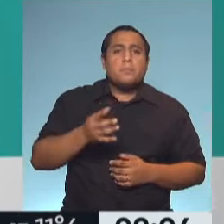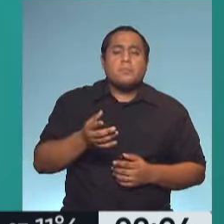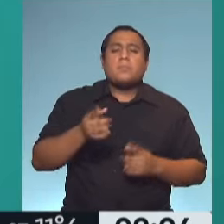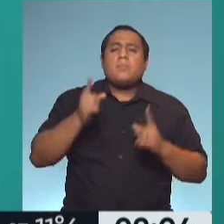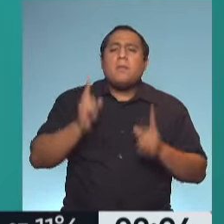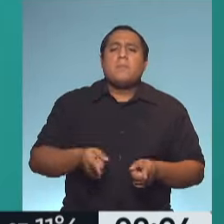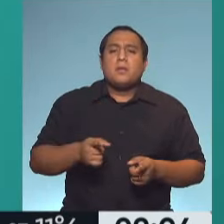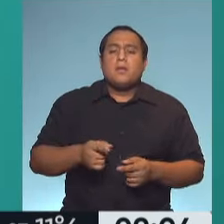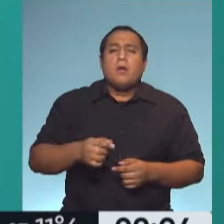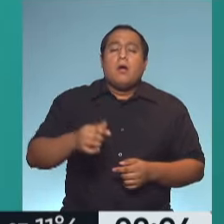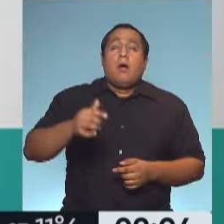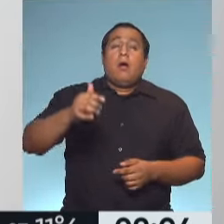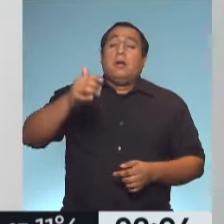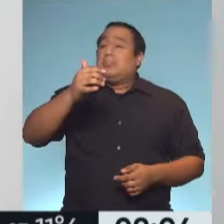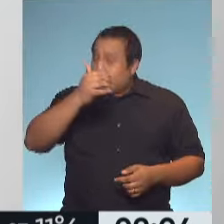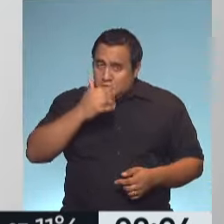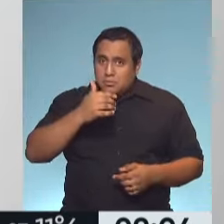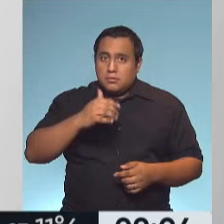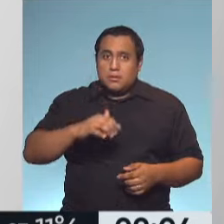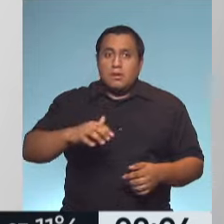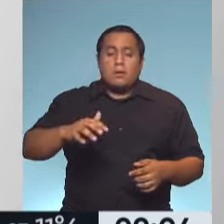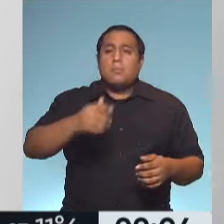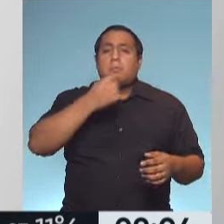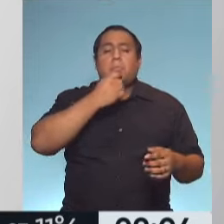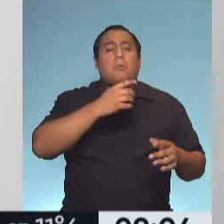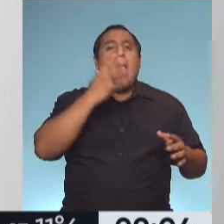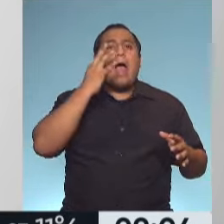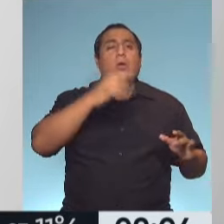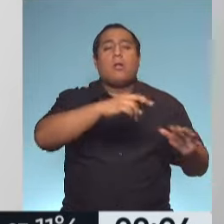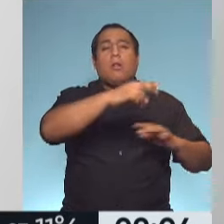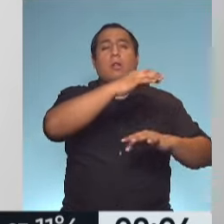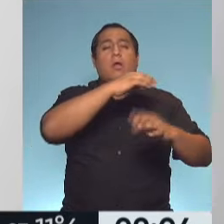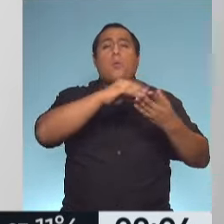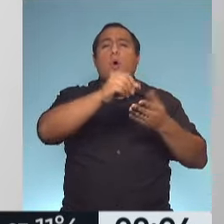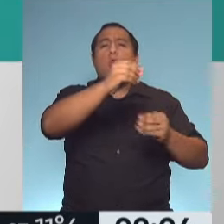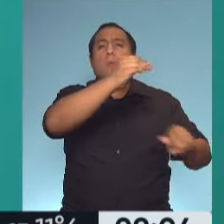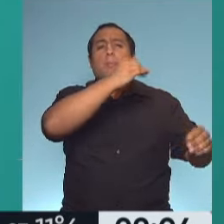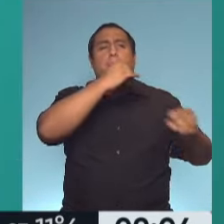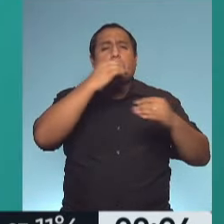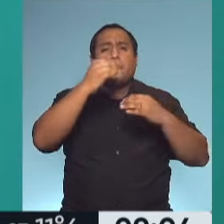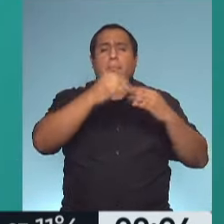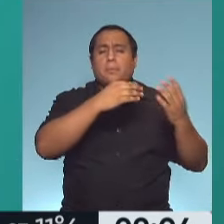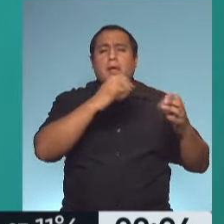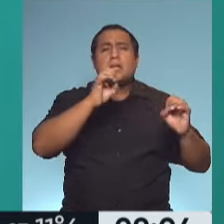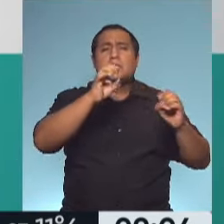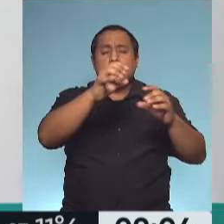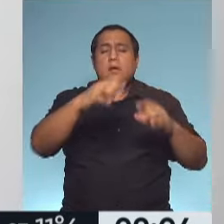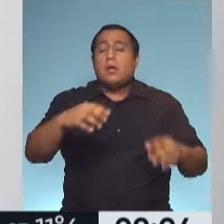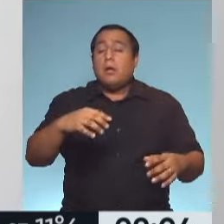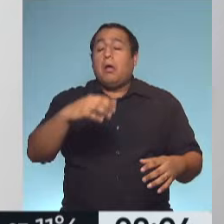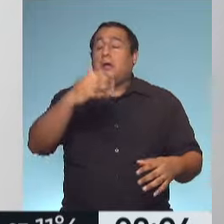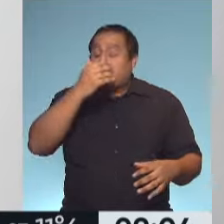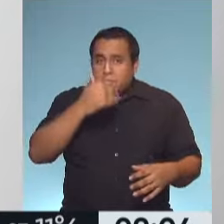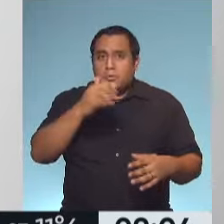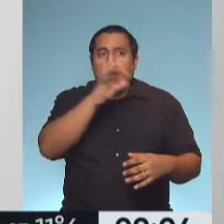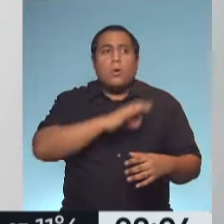tipo de estornudo exagerado con respecto a alguna sustancia alergénica que podría ser el polvillo o los ácaros o el contacto en algunas plantas